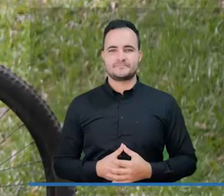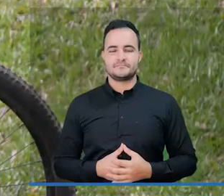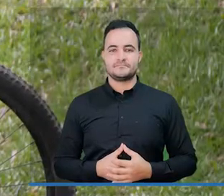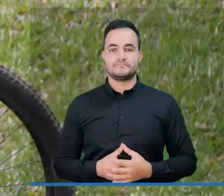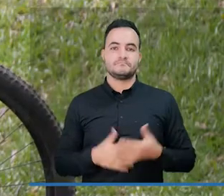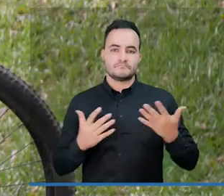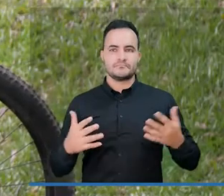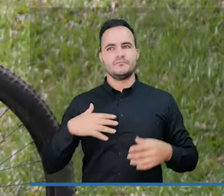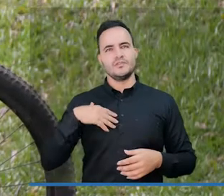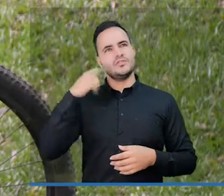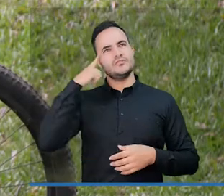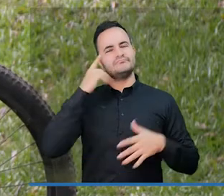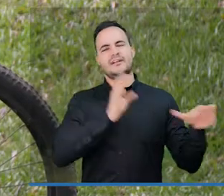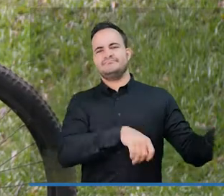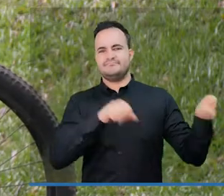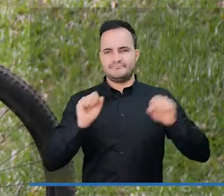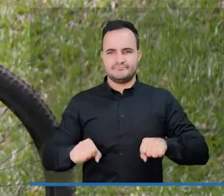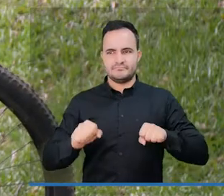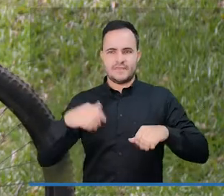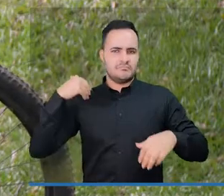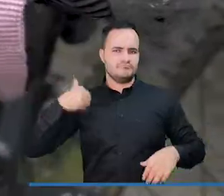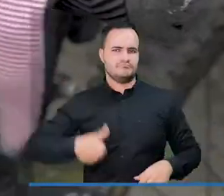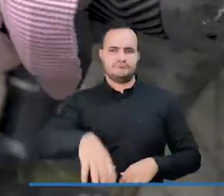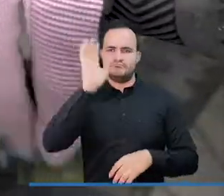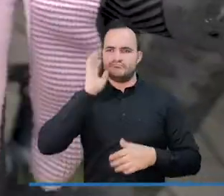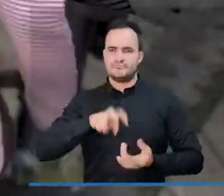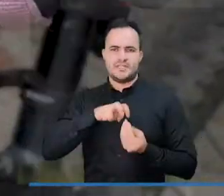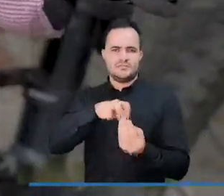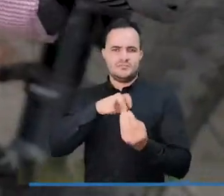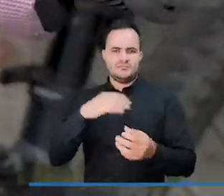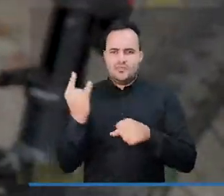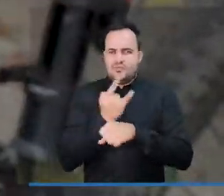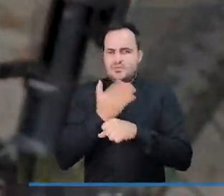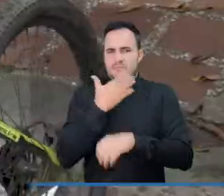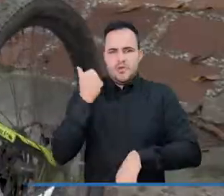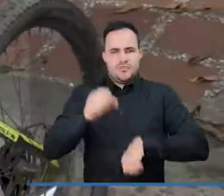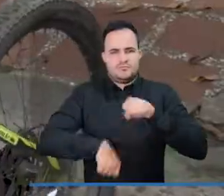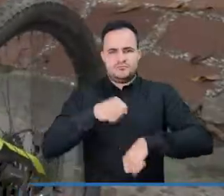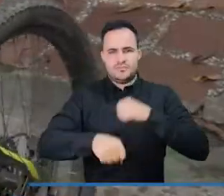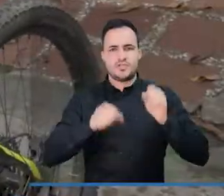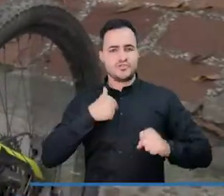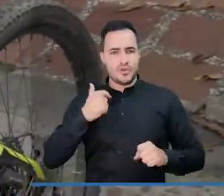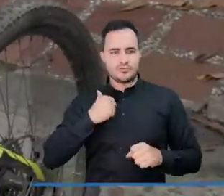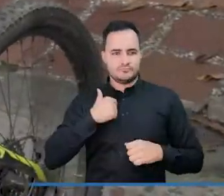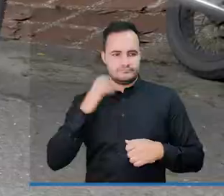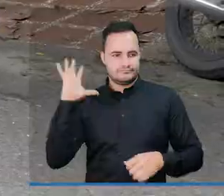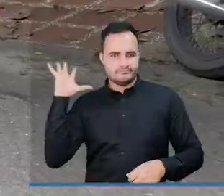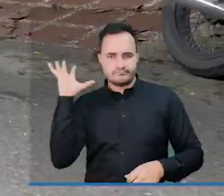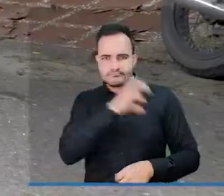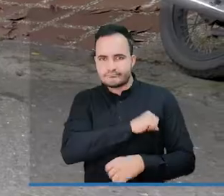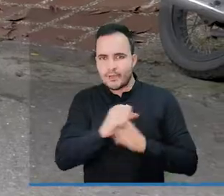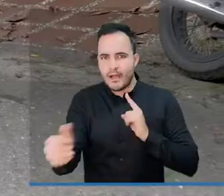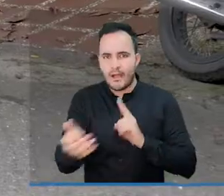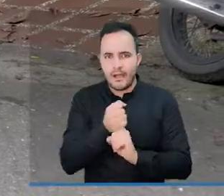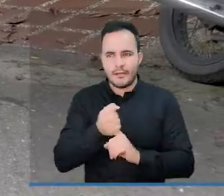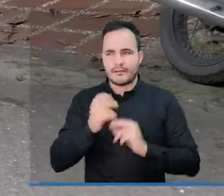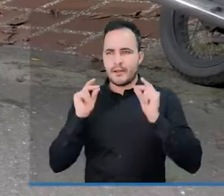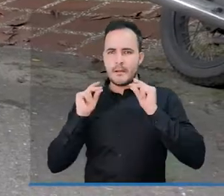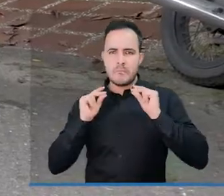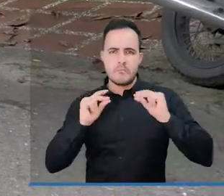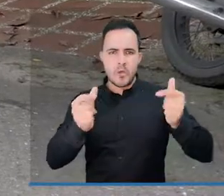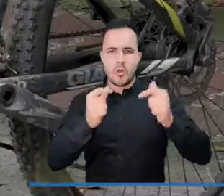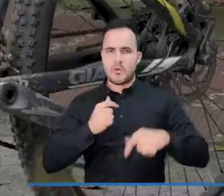Decidí tomar la bicicleta como medio de transporte. Cuando me di cuenta que era mucho más rápido, mucho más eficiente,